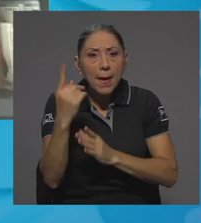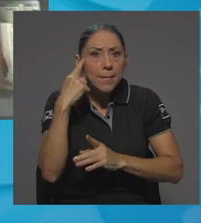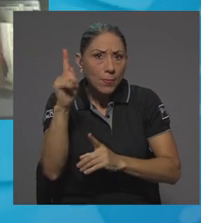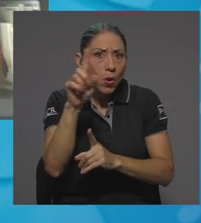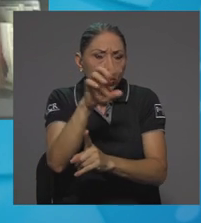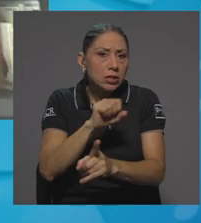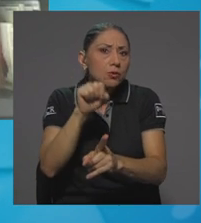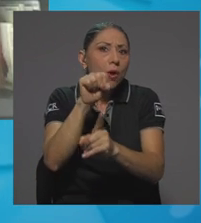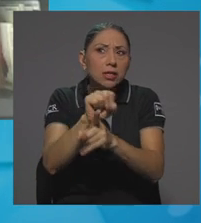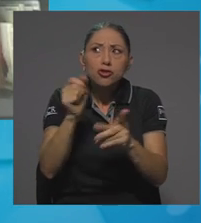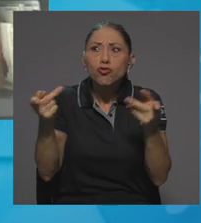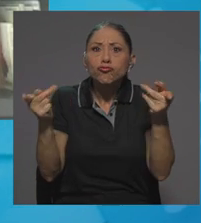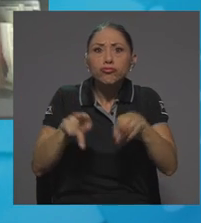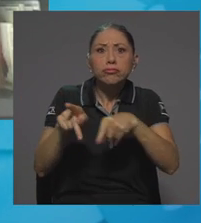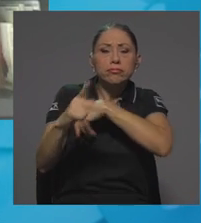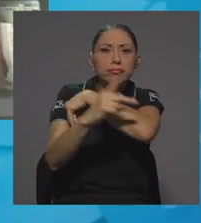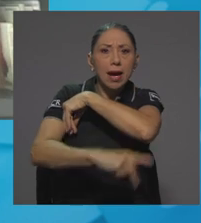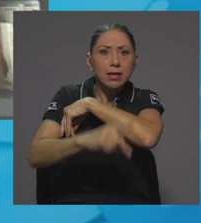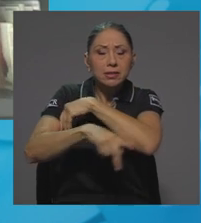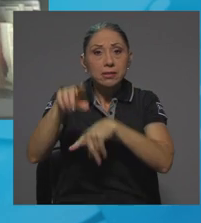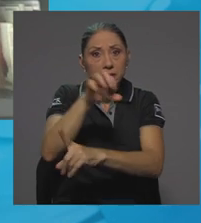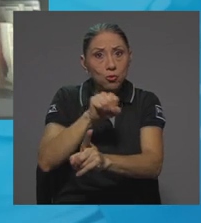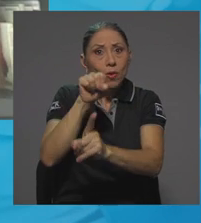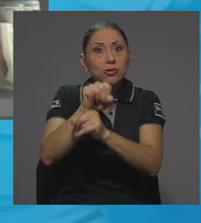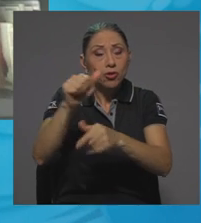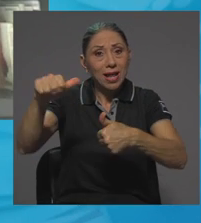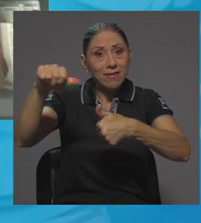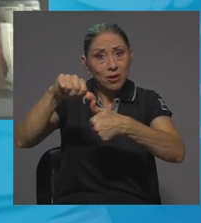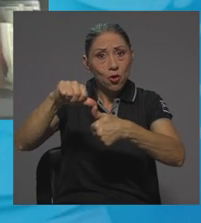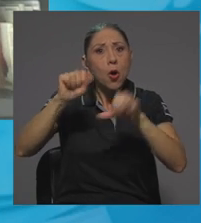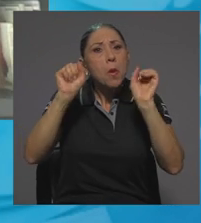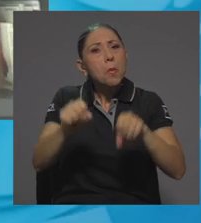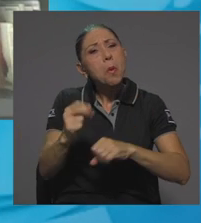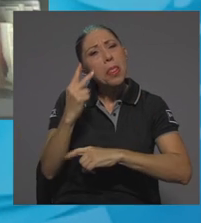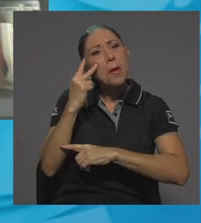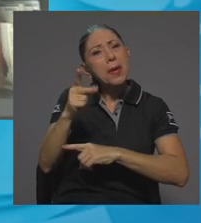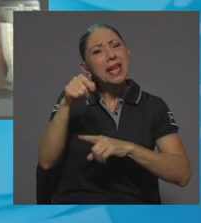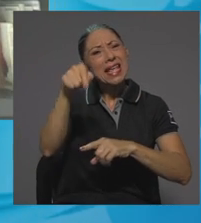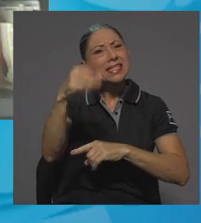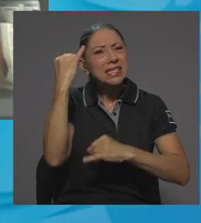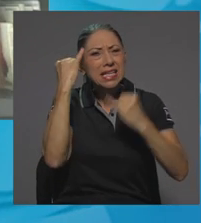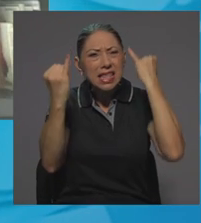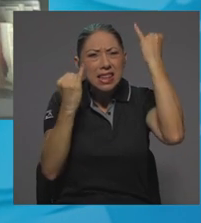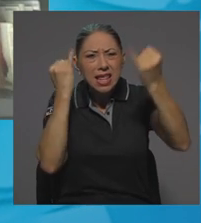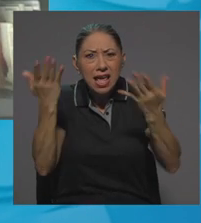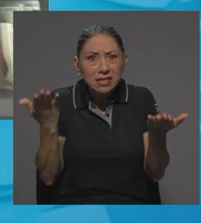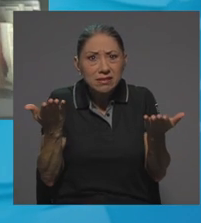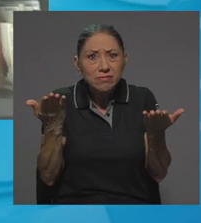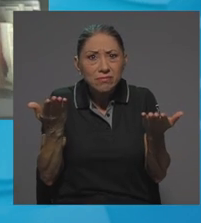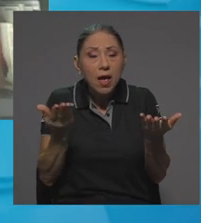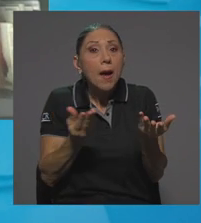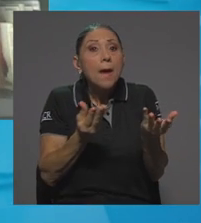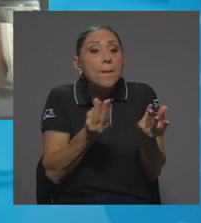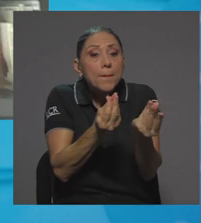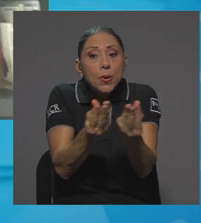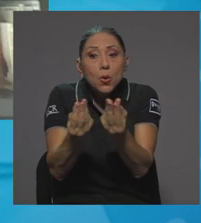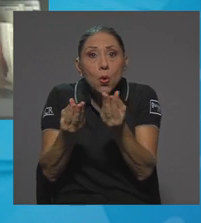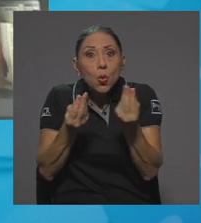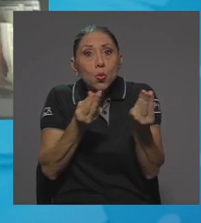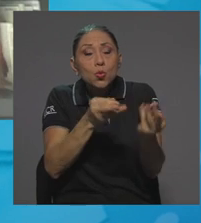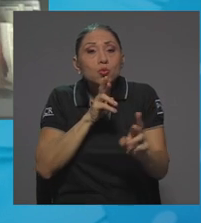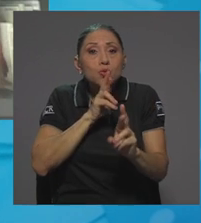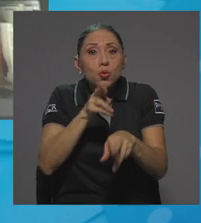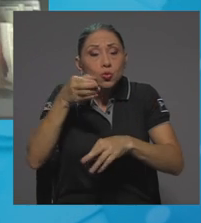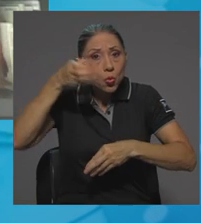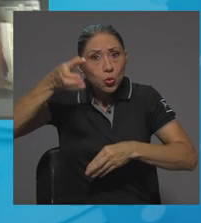situación del país y la situación de la región pueda acercarse a ver cuáles son estas ideas, cómo los productos culturales inclusive están